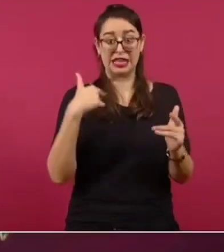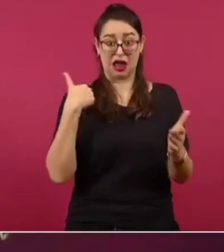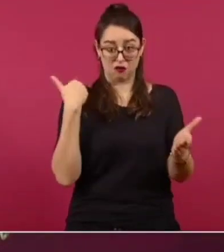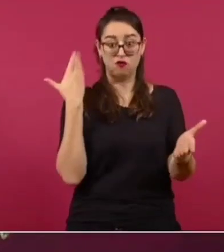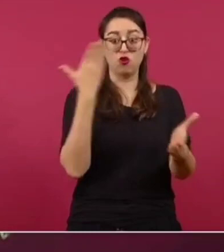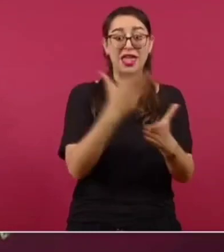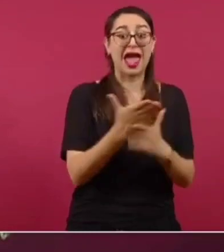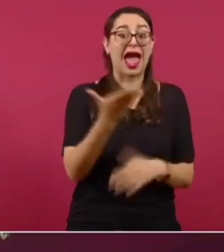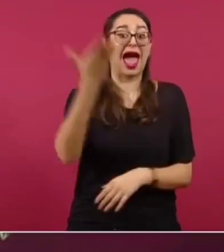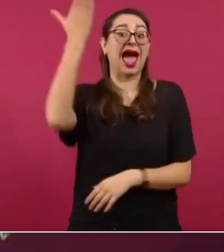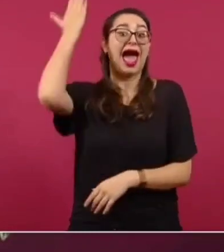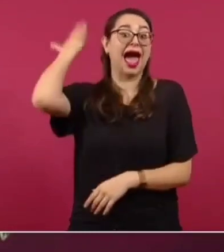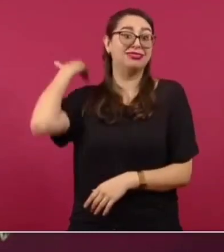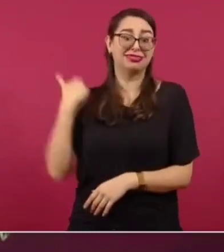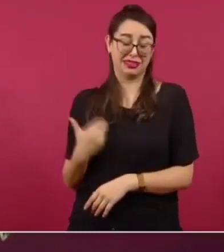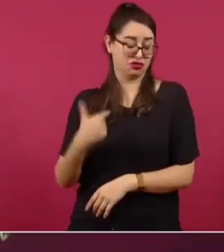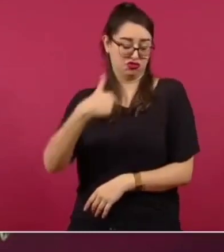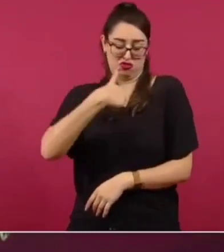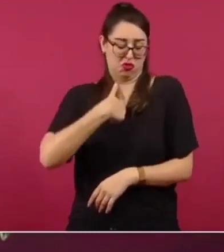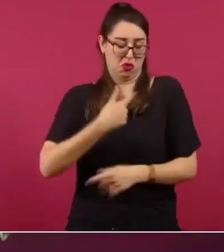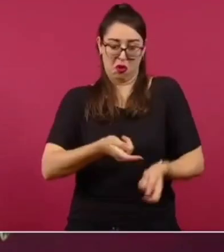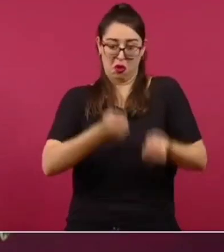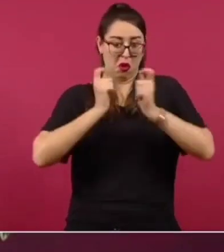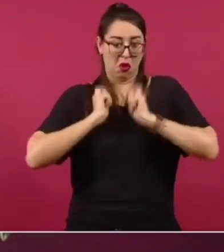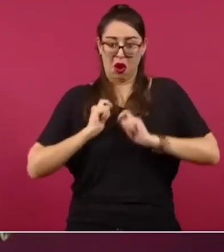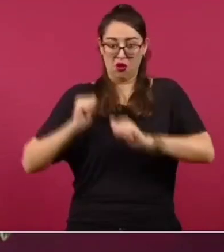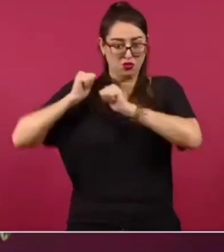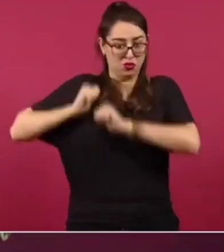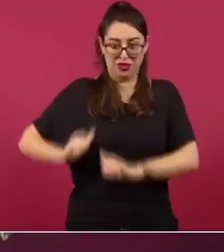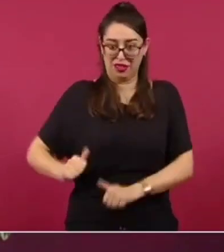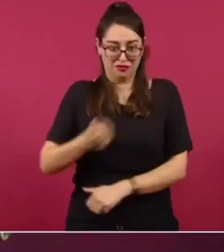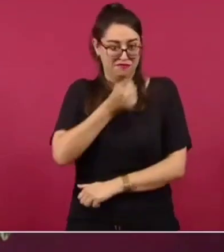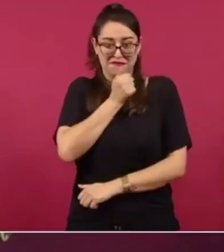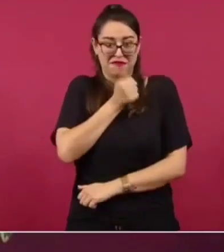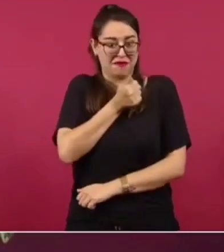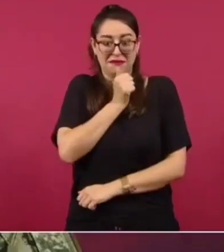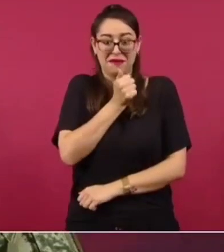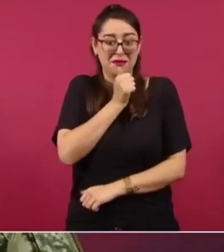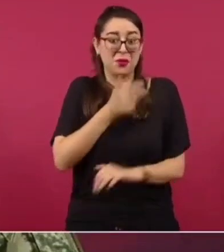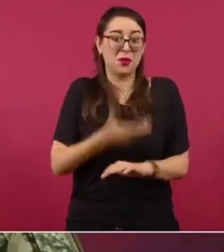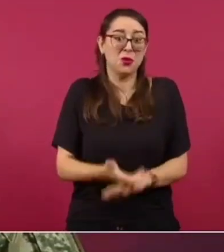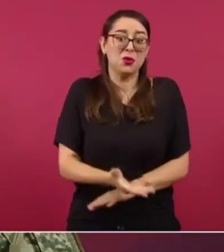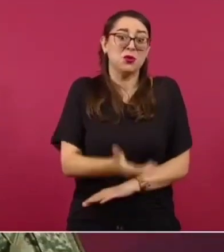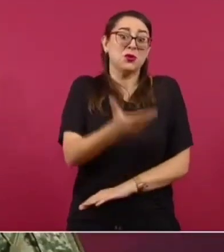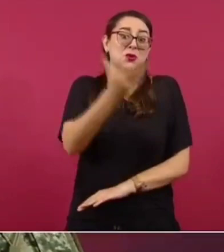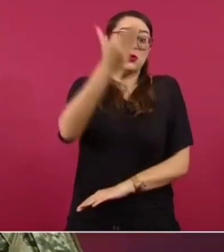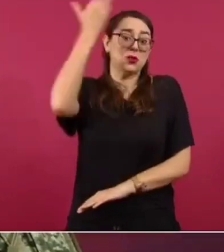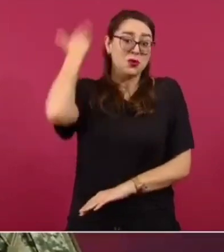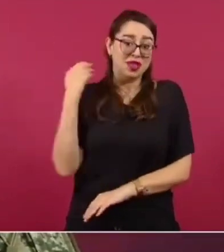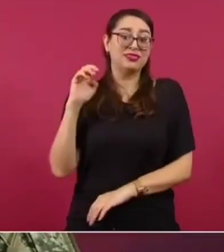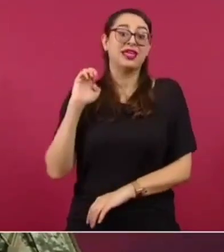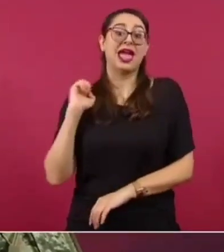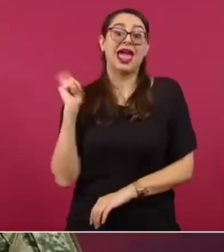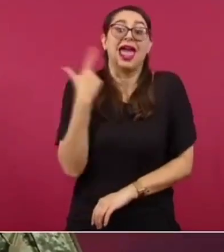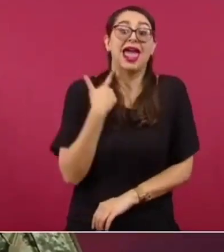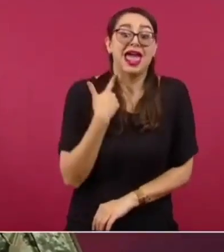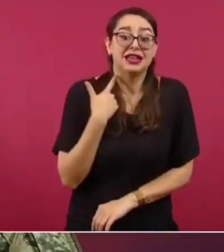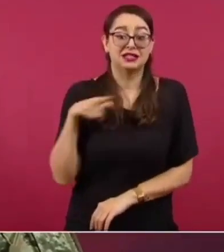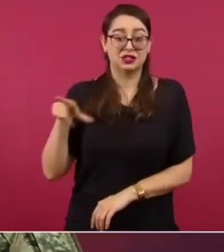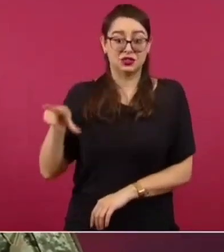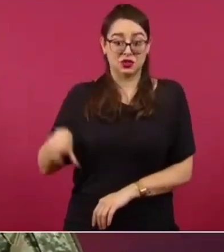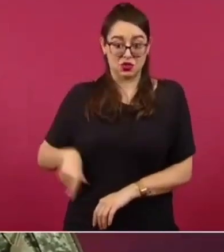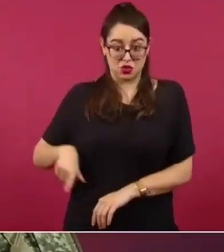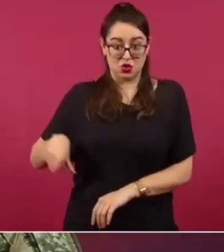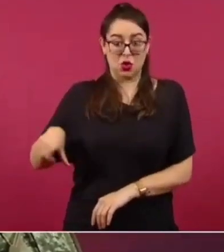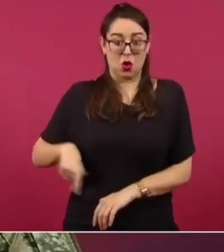de trabajo en dos ocasiones para iniciar las pláticas o las juntas de